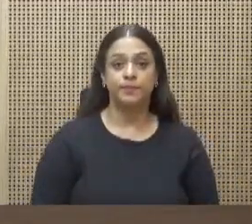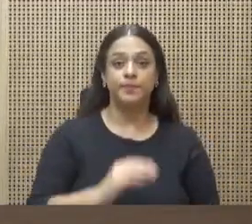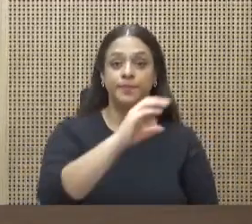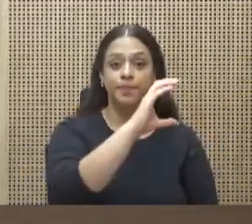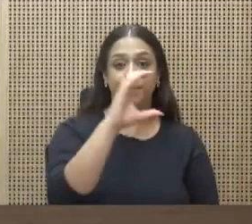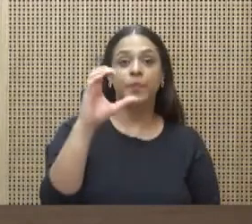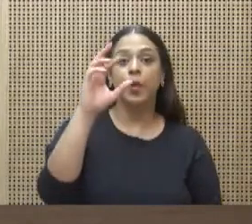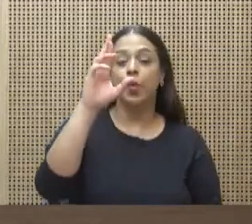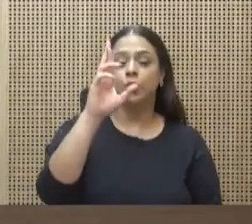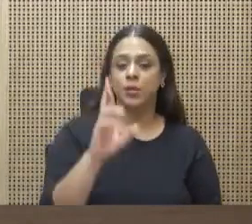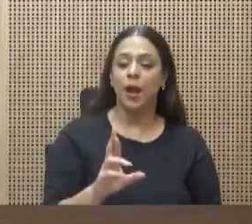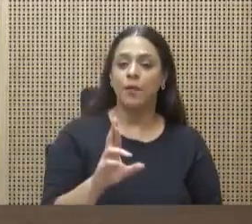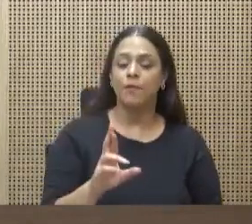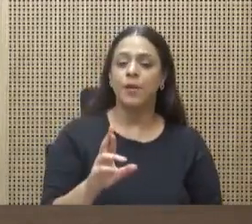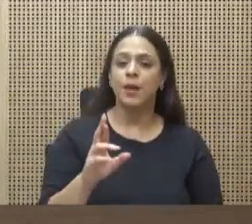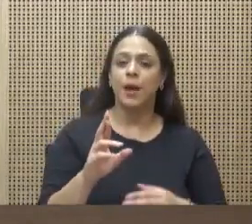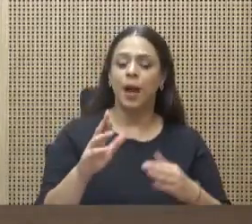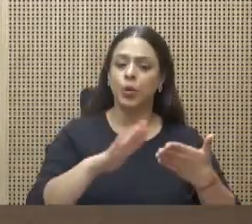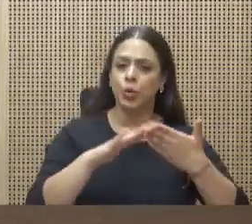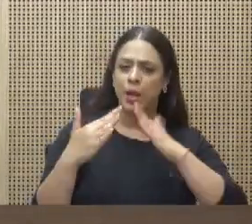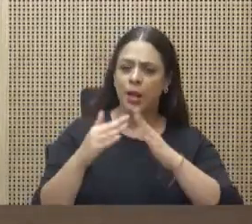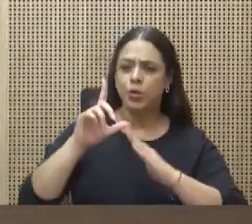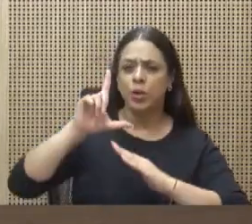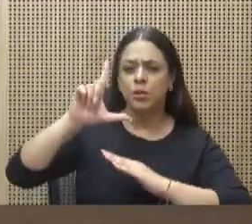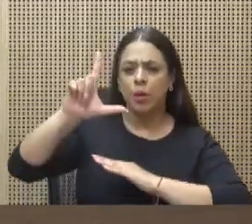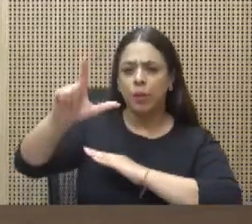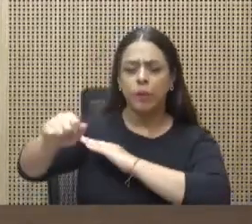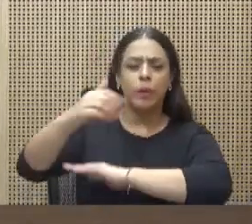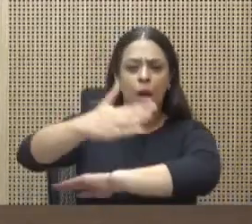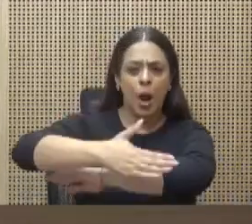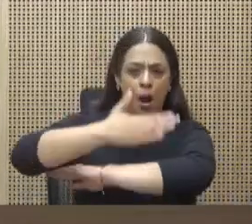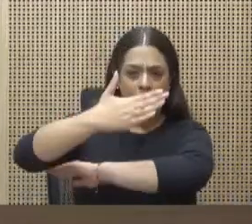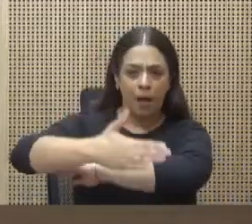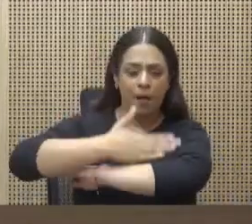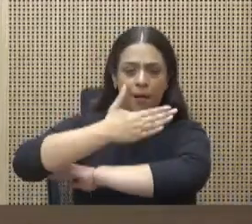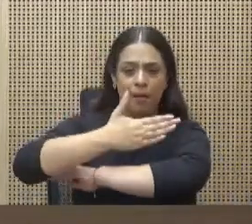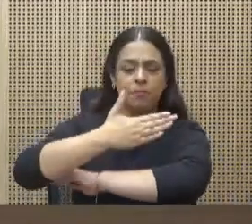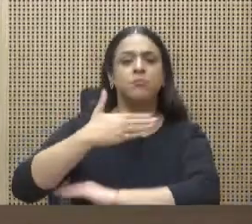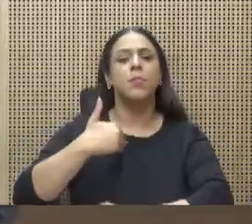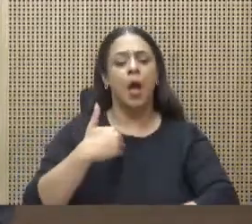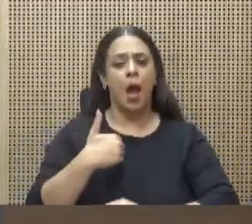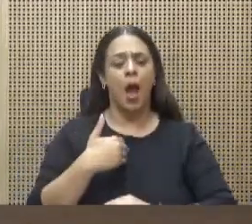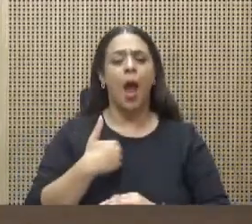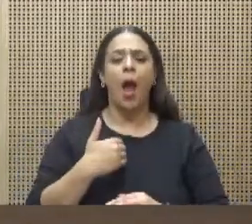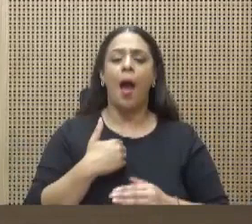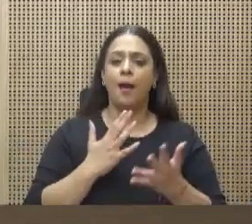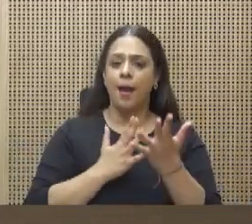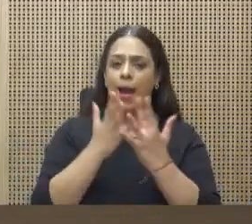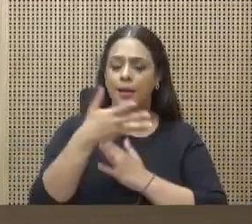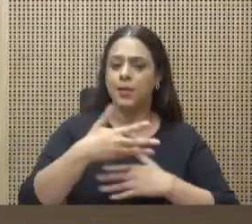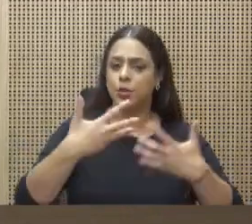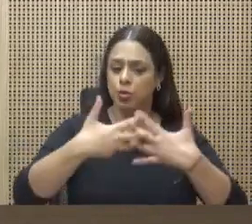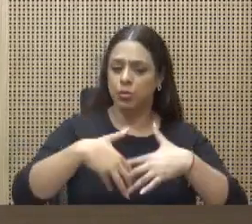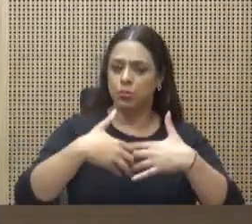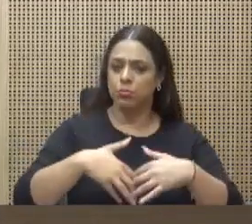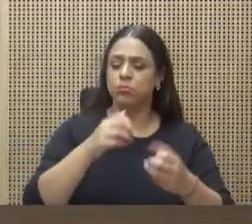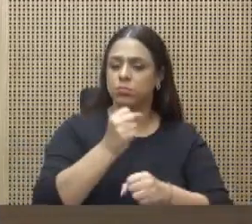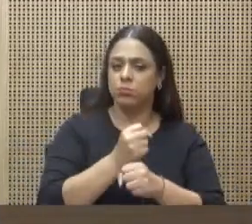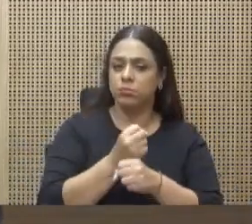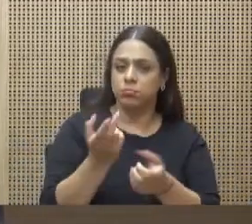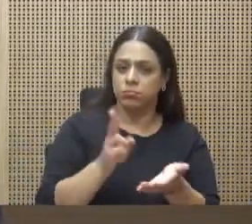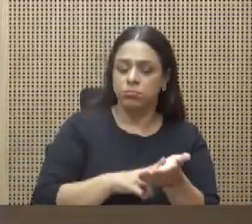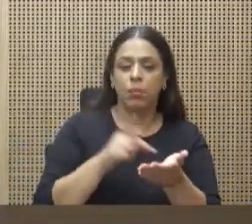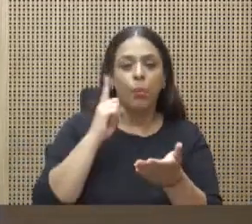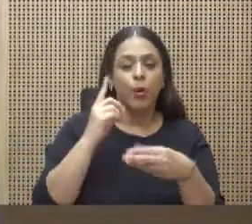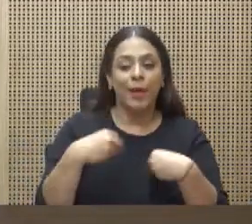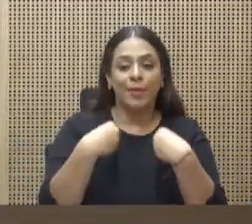rurales y costeras tengan acceso a empleos de calidad porque damos los incentivos y capacitamos a la gente para que